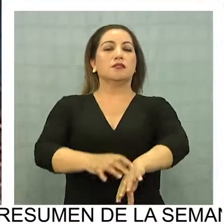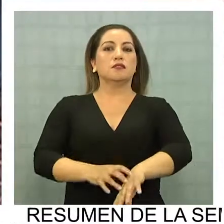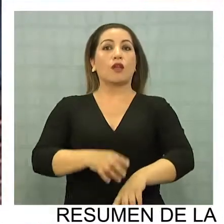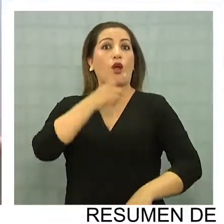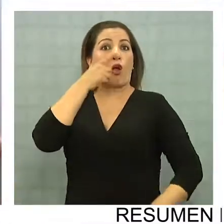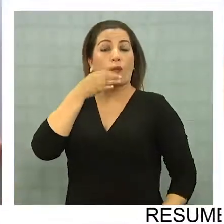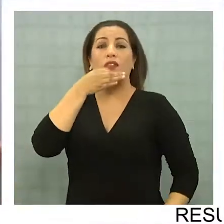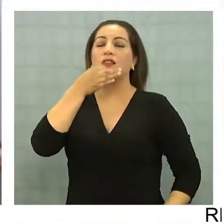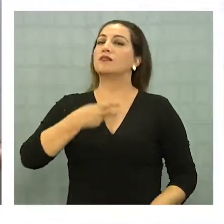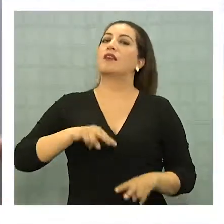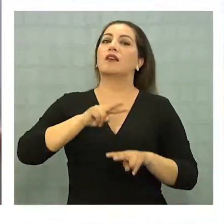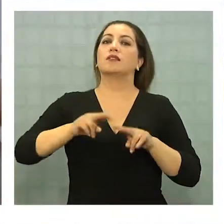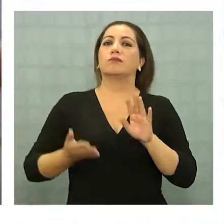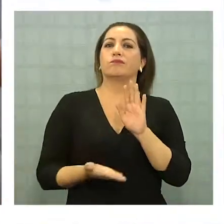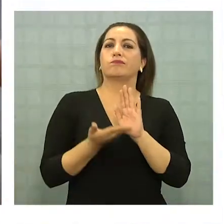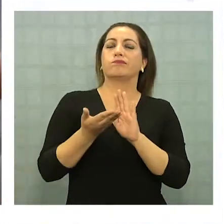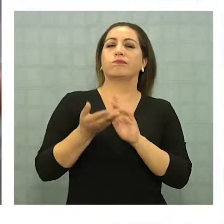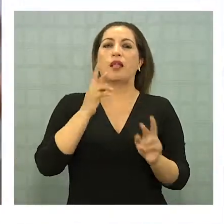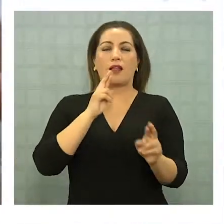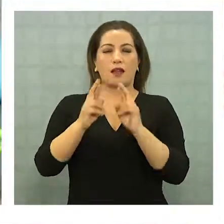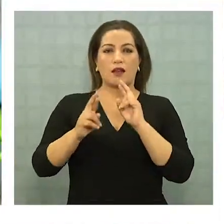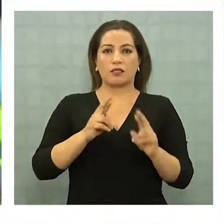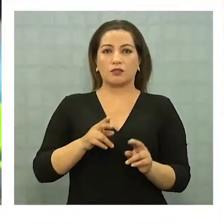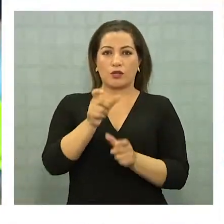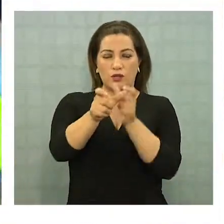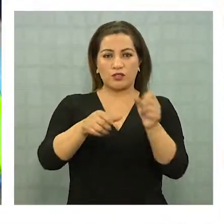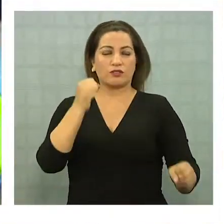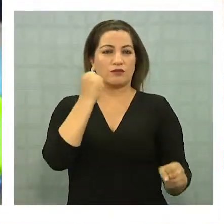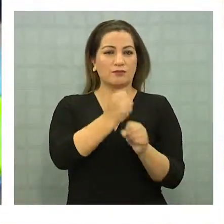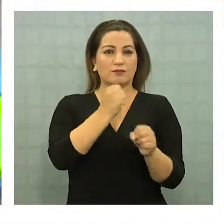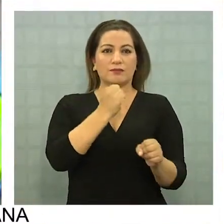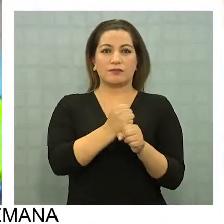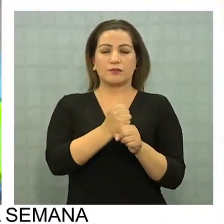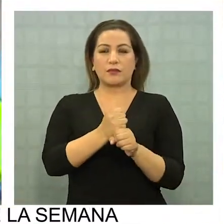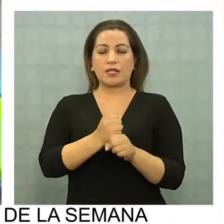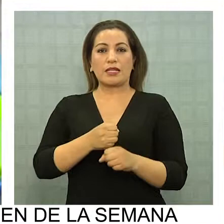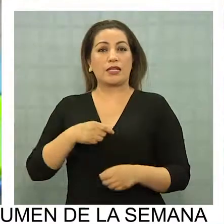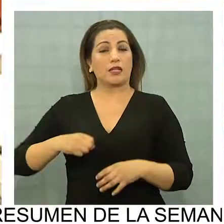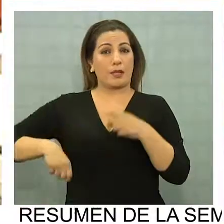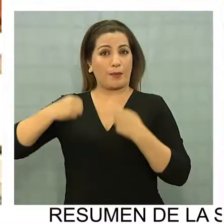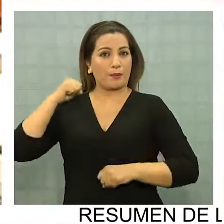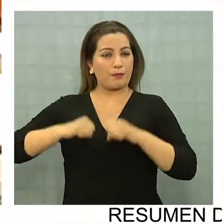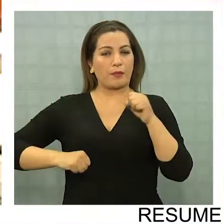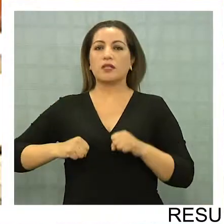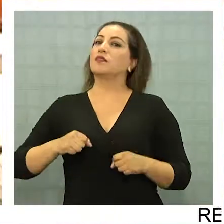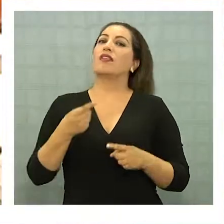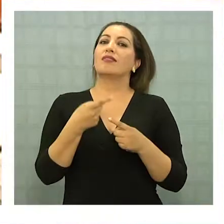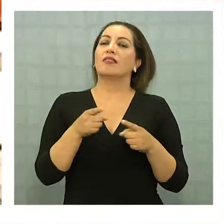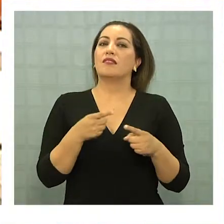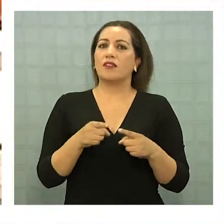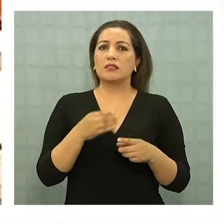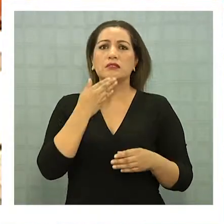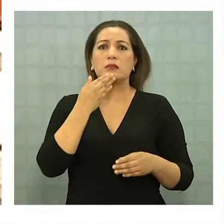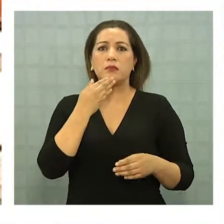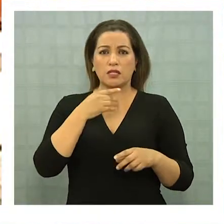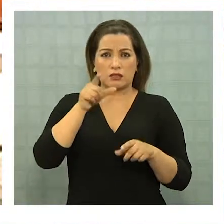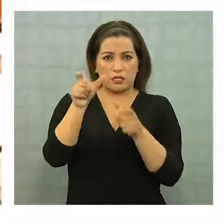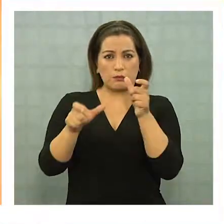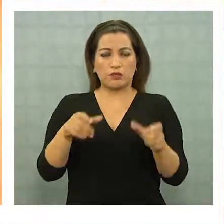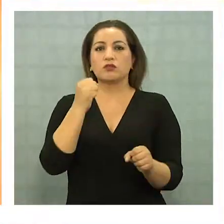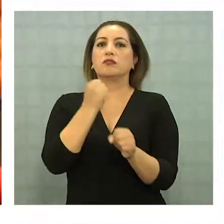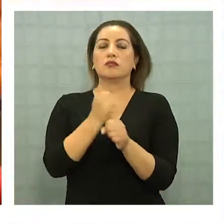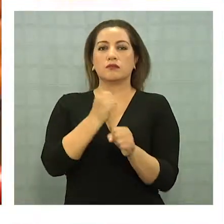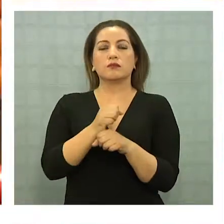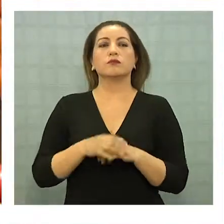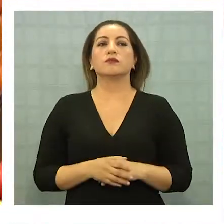El Ejecutivo sostiene que se debe incrementar la relación con el sector trabajo, productores y empleadores, entre otros entes del